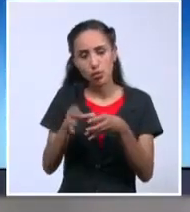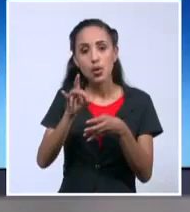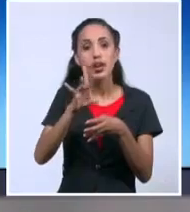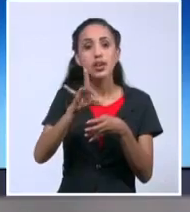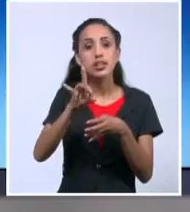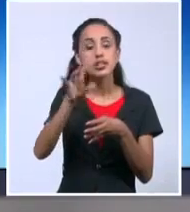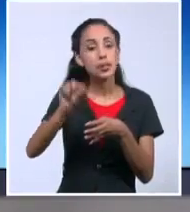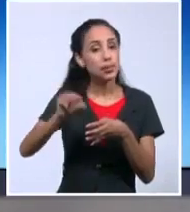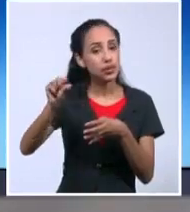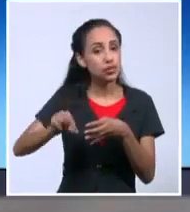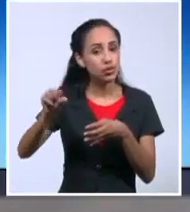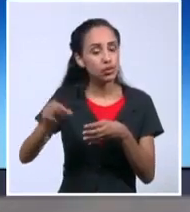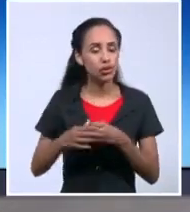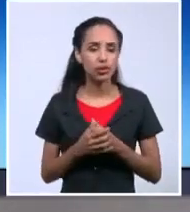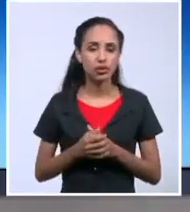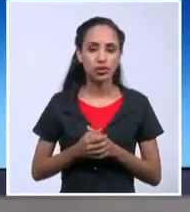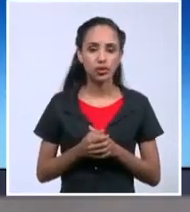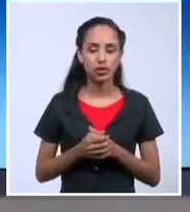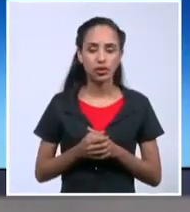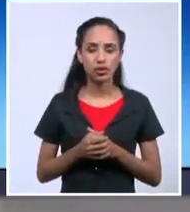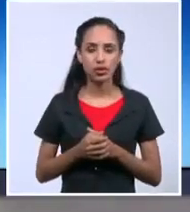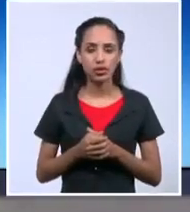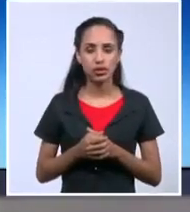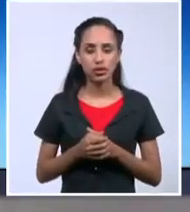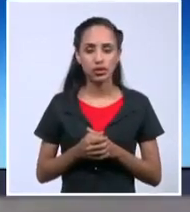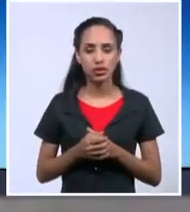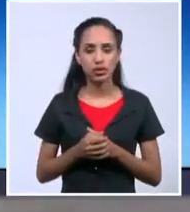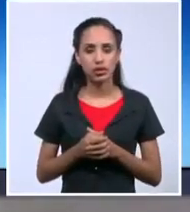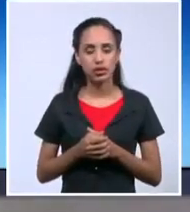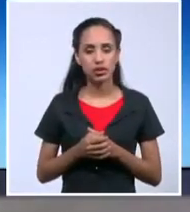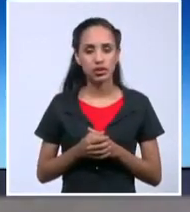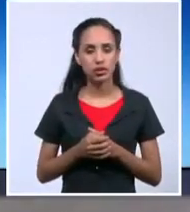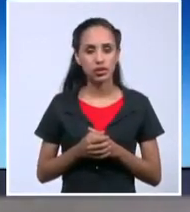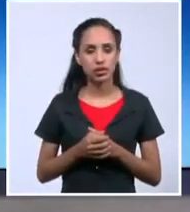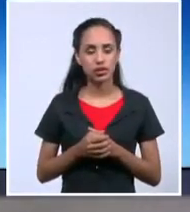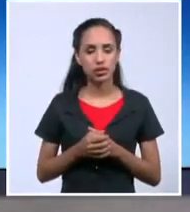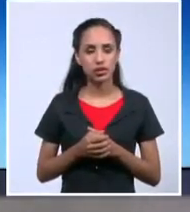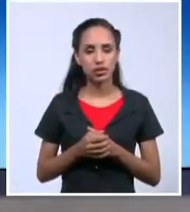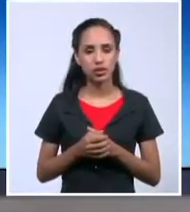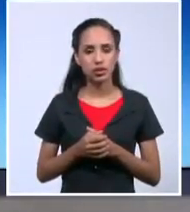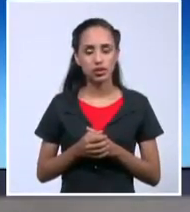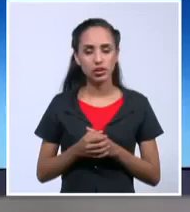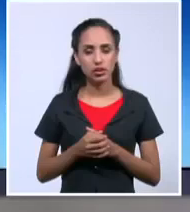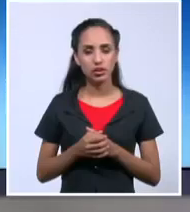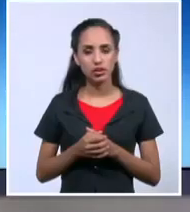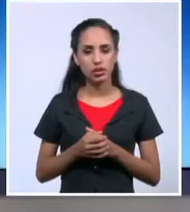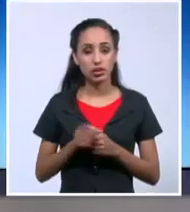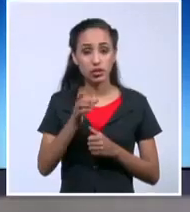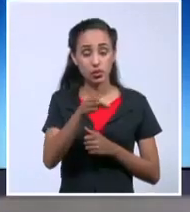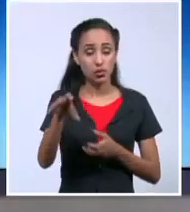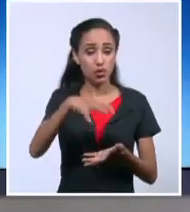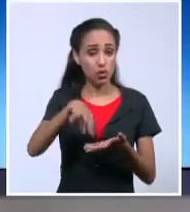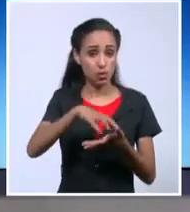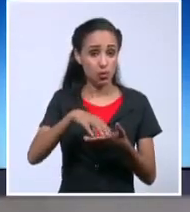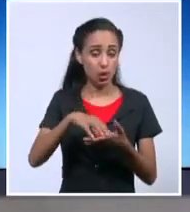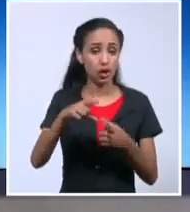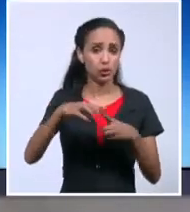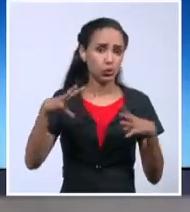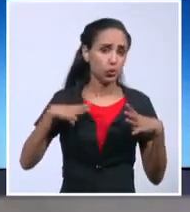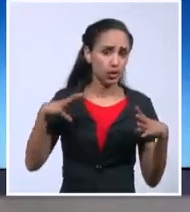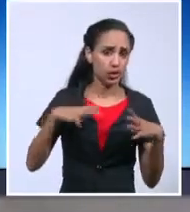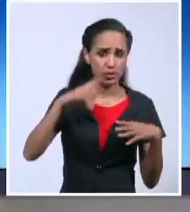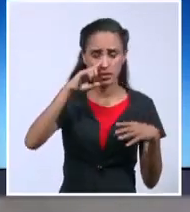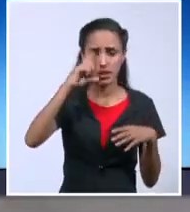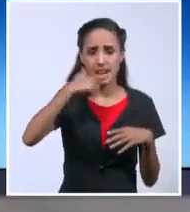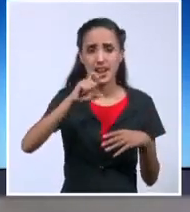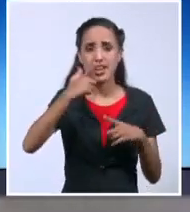vez, frustrado por su poder de convocatoria, se marchó a un lugar, las líneas de Nazca, hermoso sitio turístico. Evidentemente, el